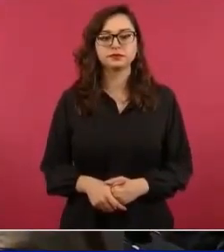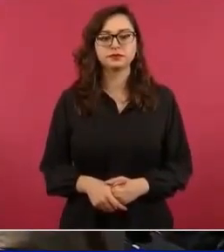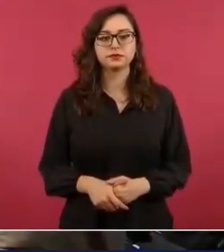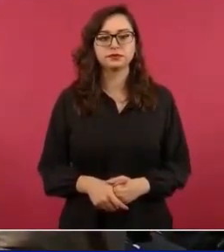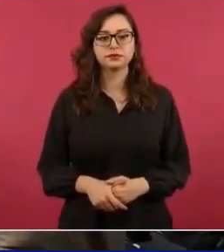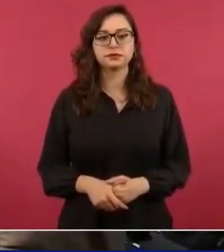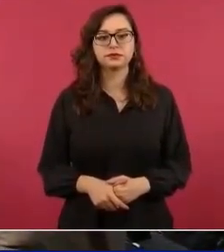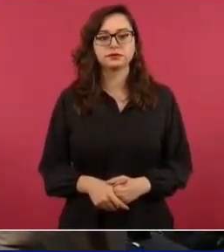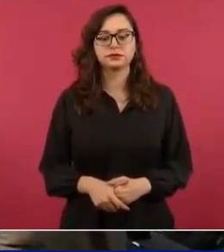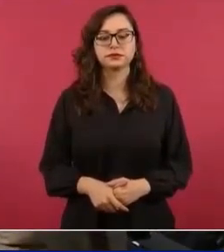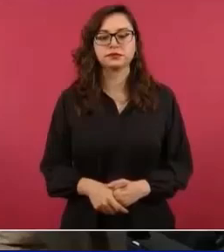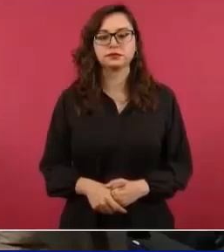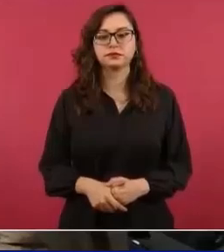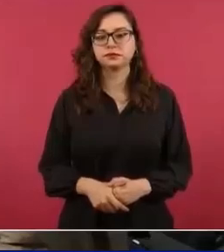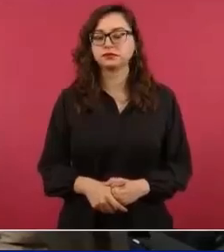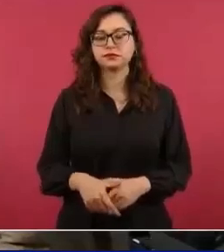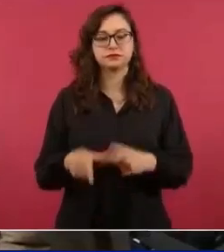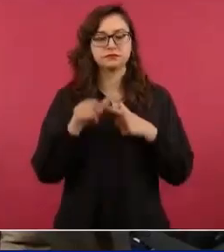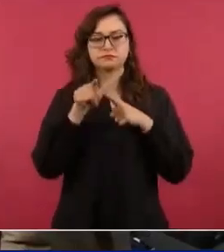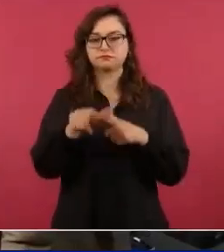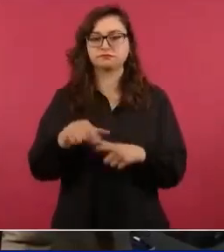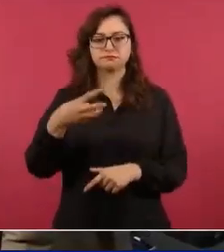A ver, la tercera, la tercera de este lado.